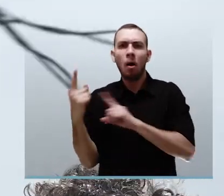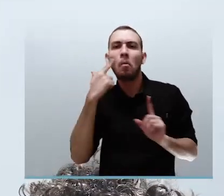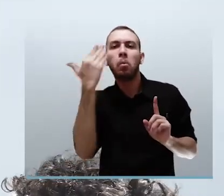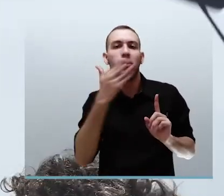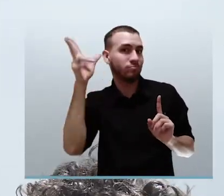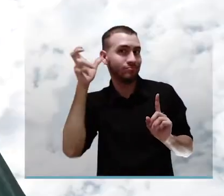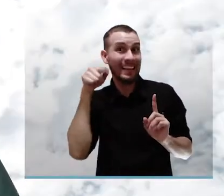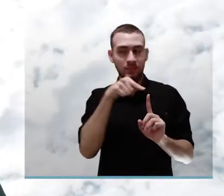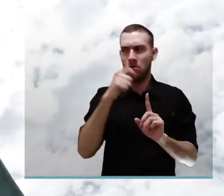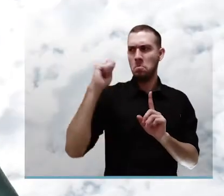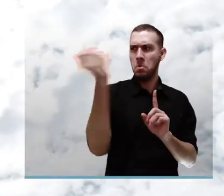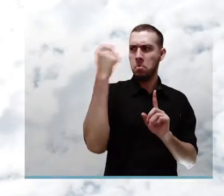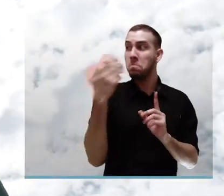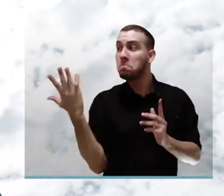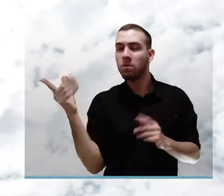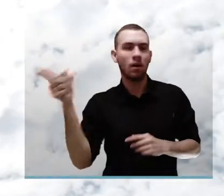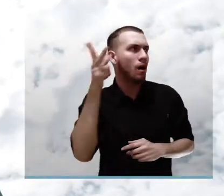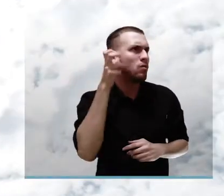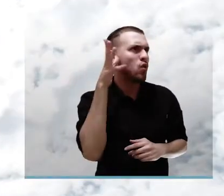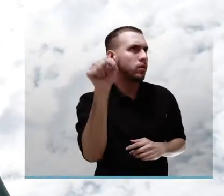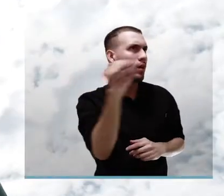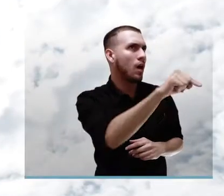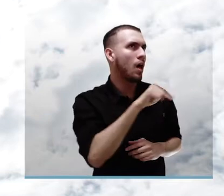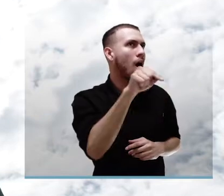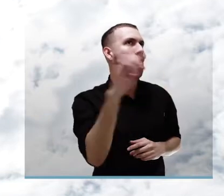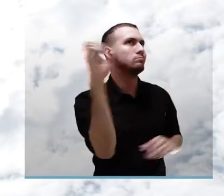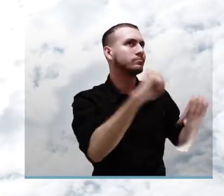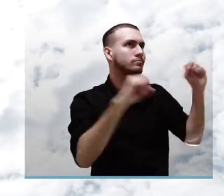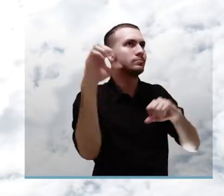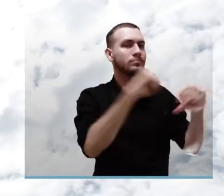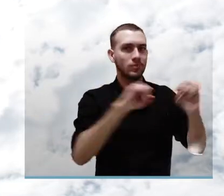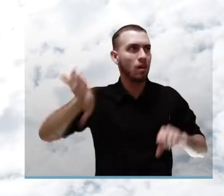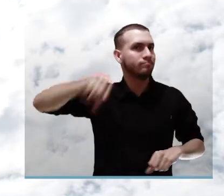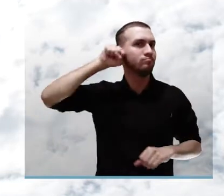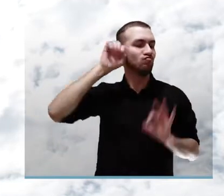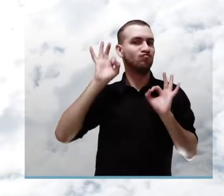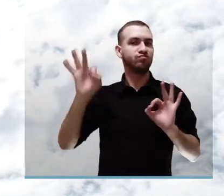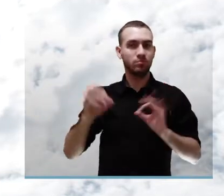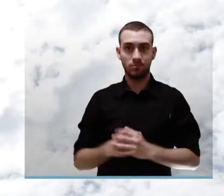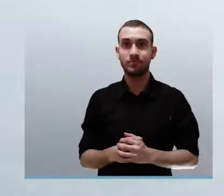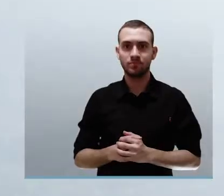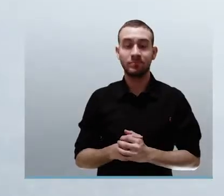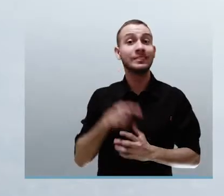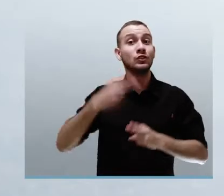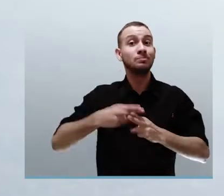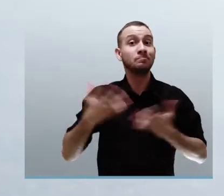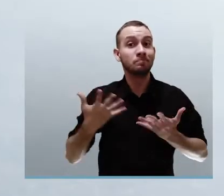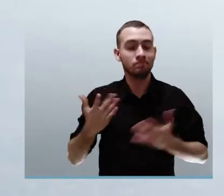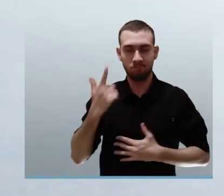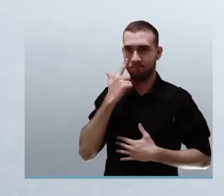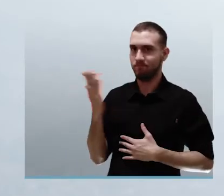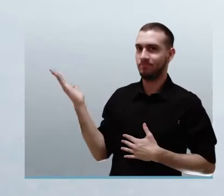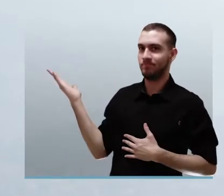persona que escuche desde una distancia prudente. Ambas experiencias son diferentes, pero corresponden al mismo fenómeno conocido